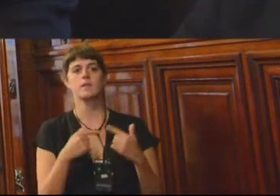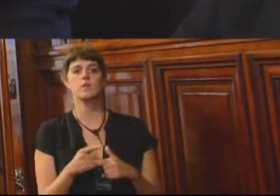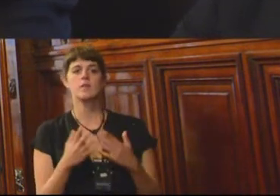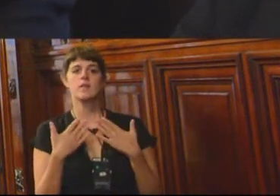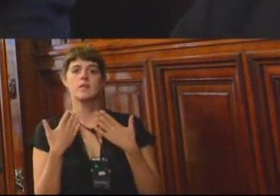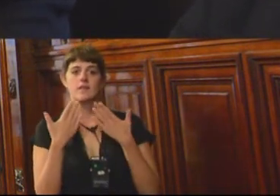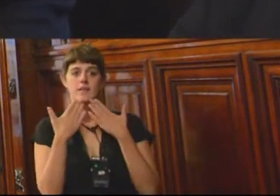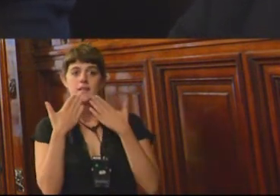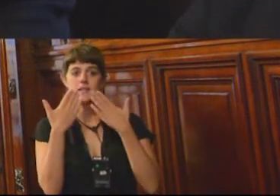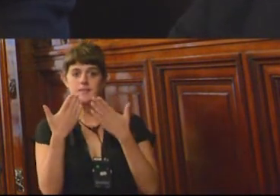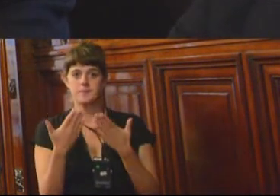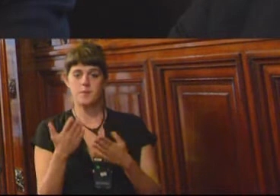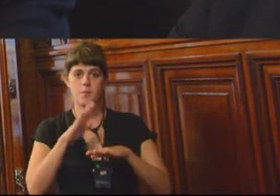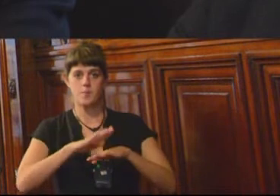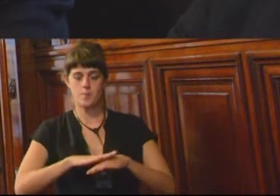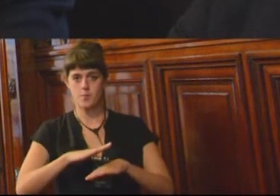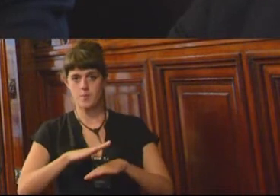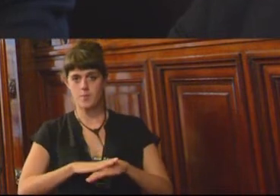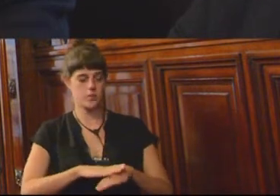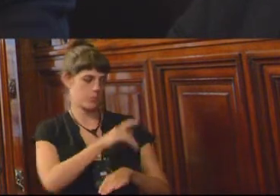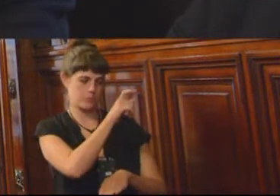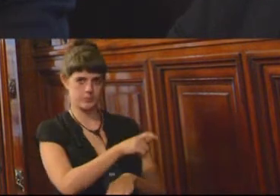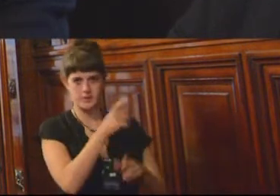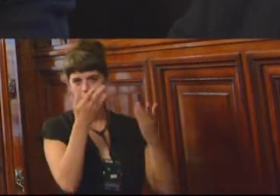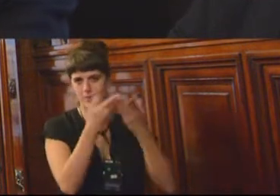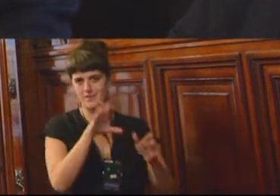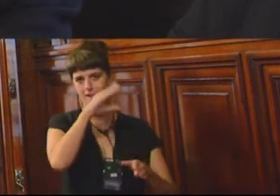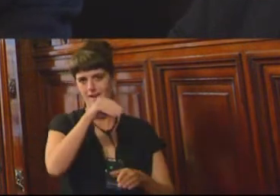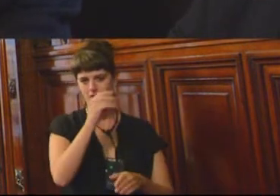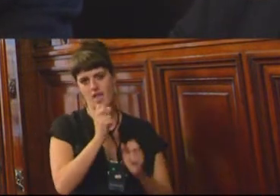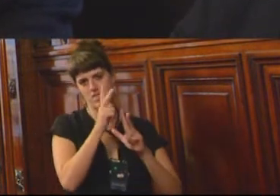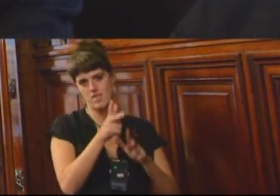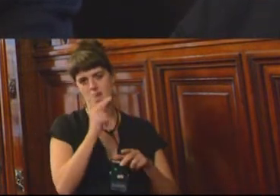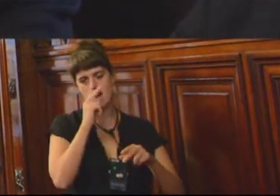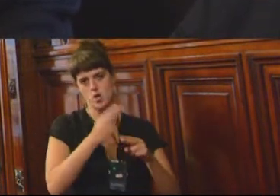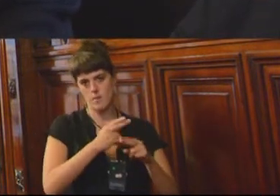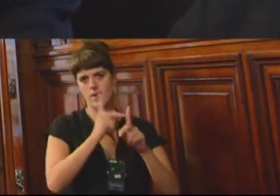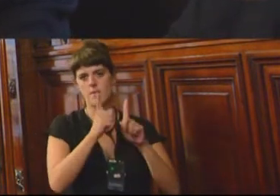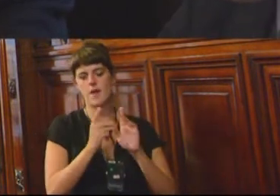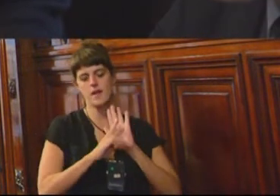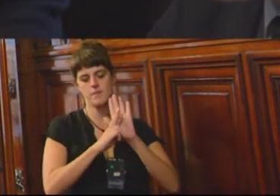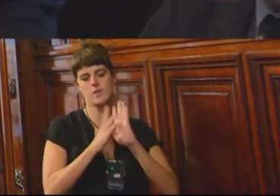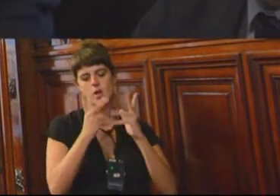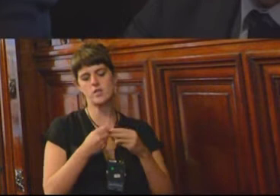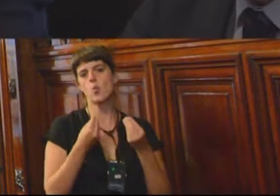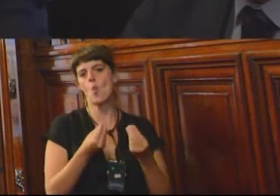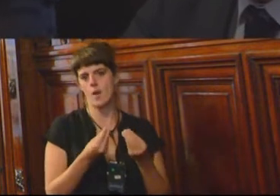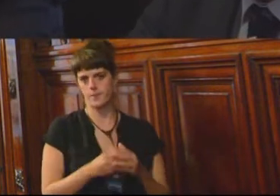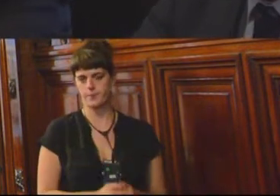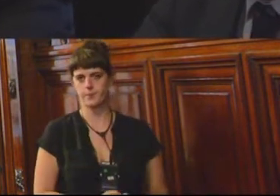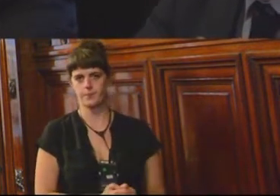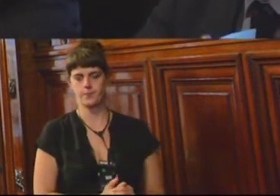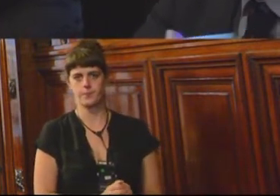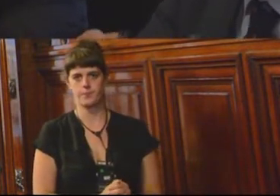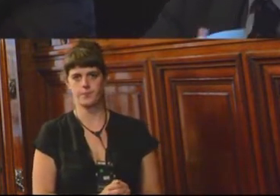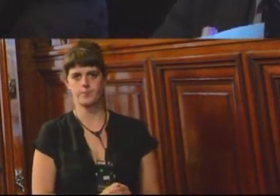momento de hacer uso de la palabra, la persona que lo haga identifique su nombre y la organización, si todos están en la misma organización, que